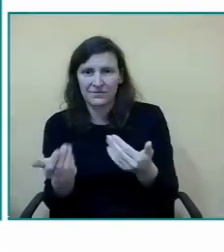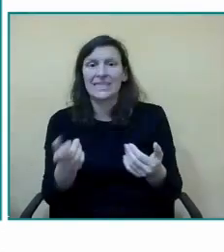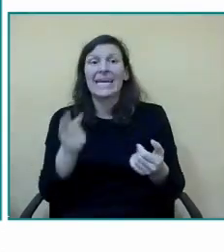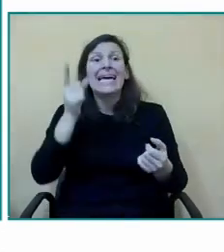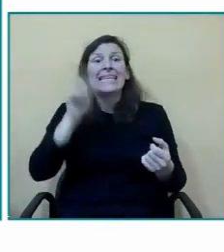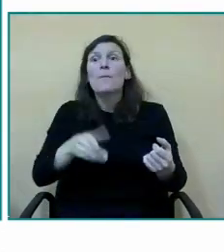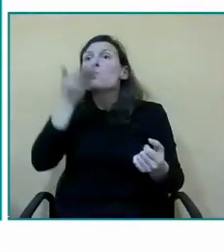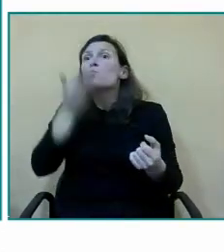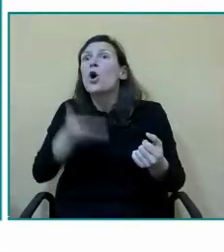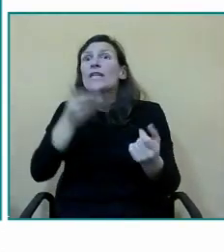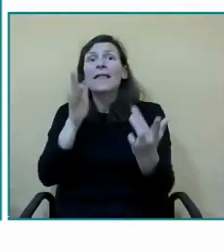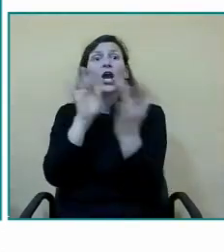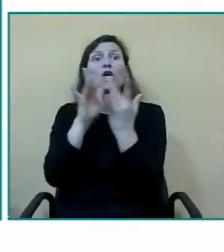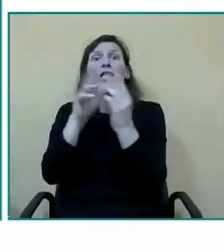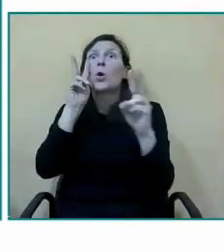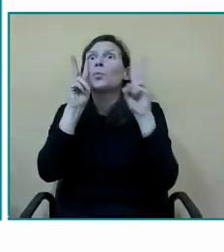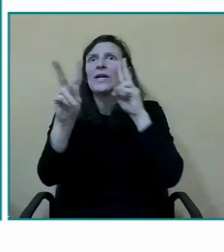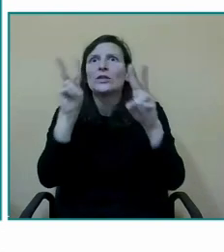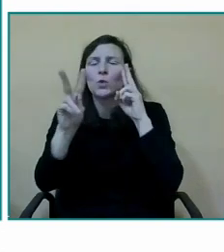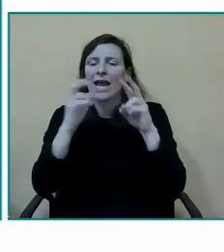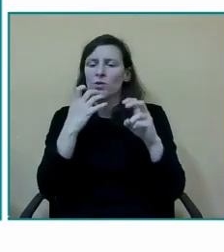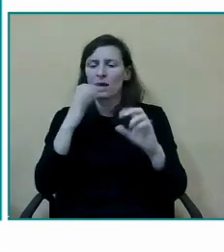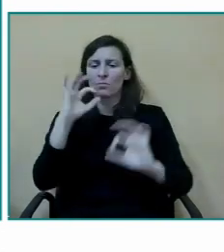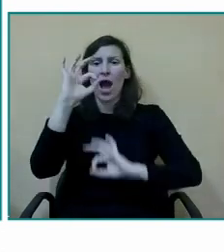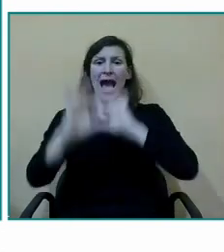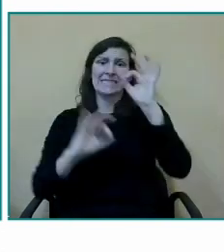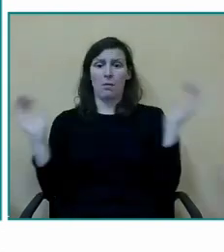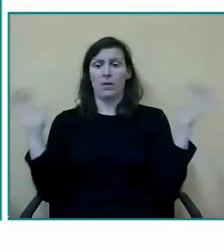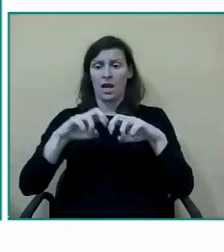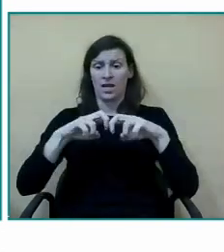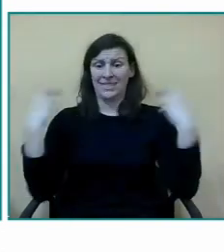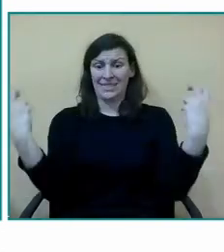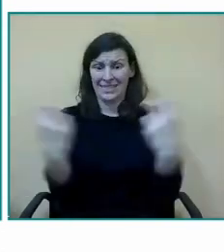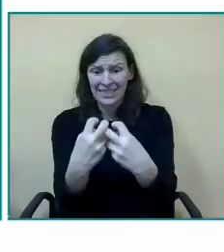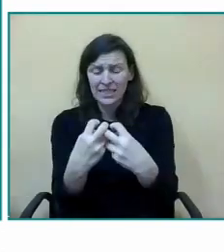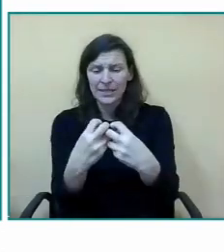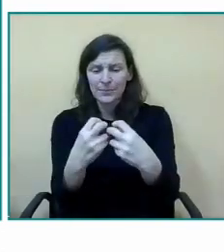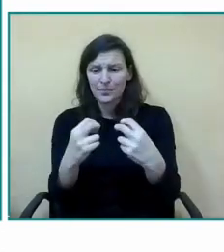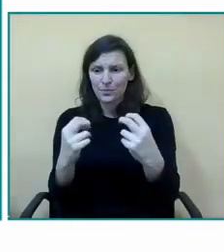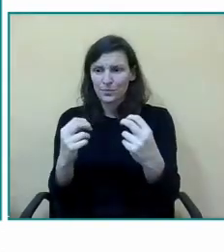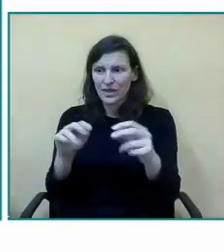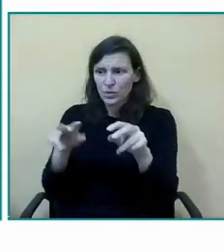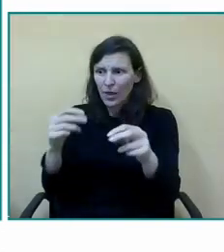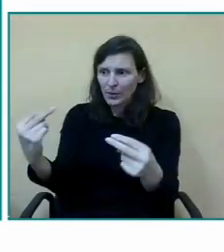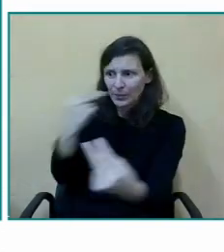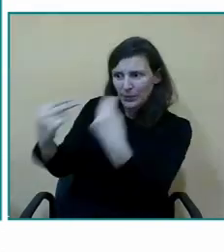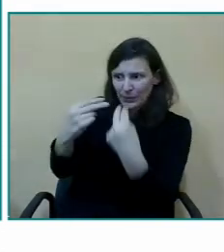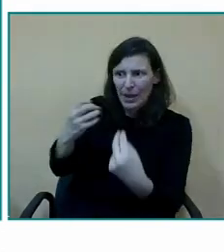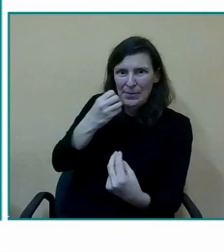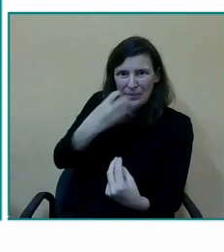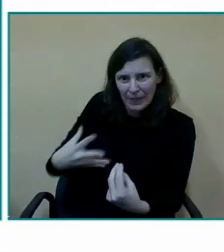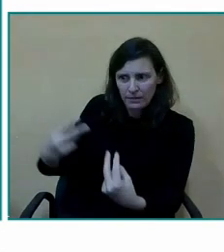ponerles cerca en la asamblea que se hagan partícipes en el gran grupo favoreciendo toda la